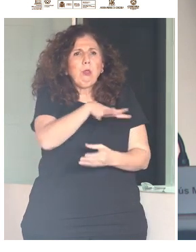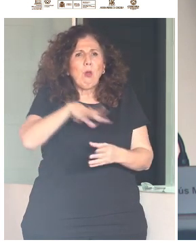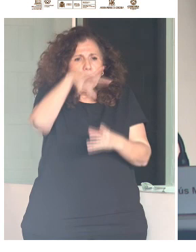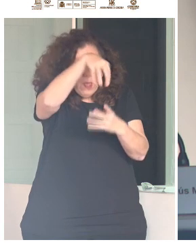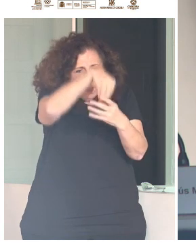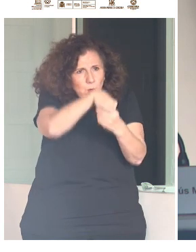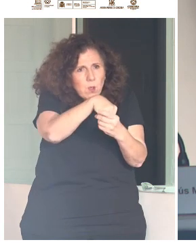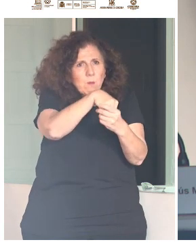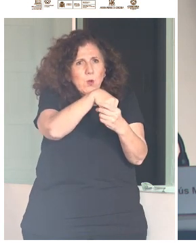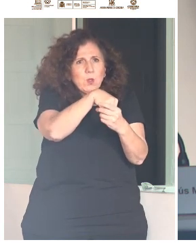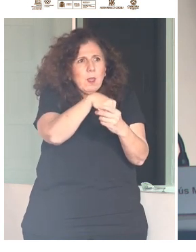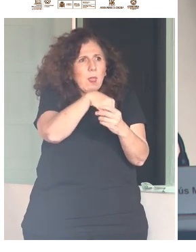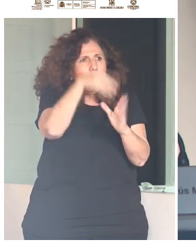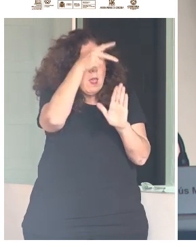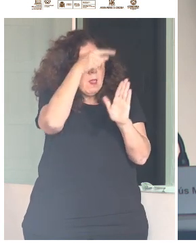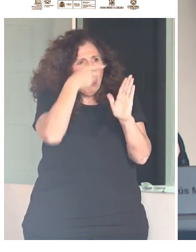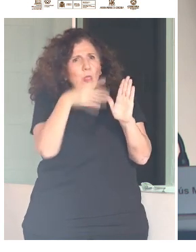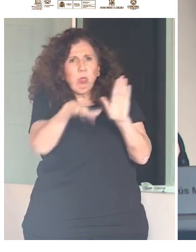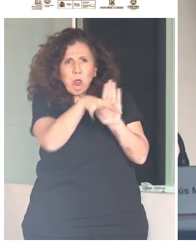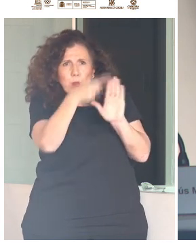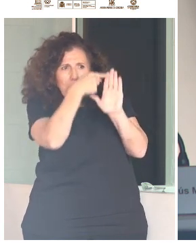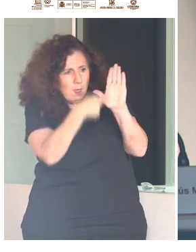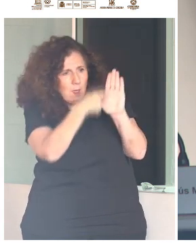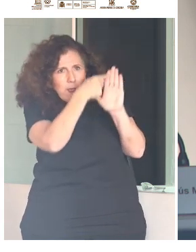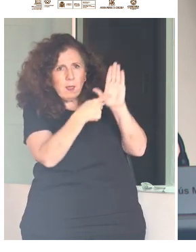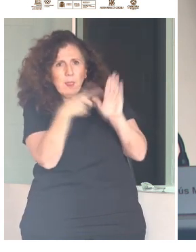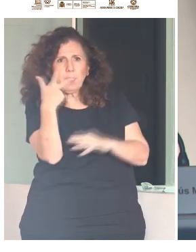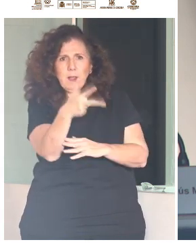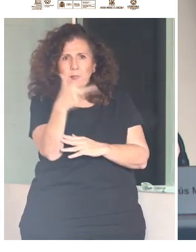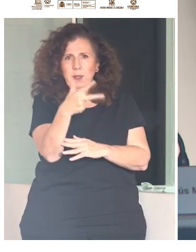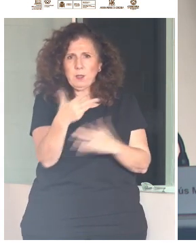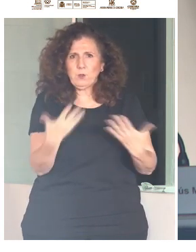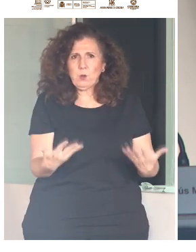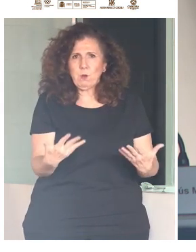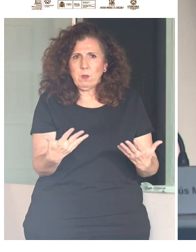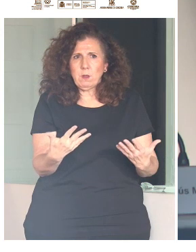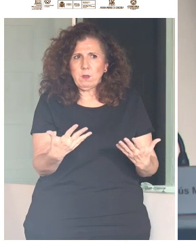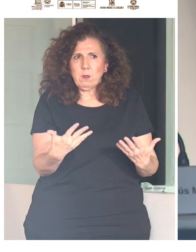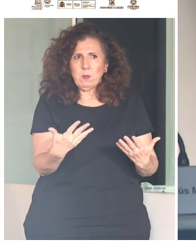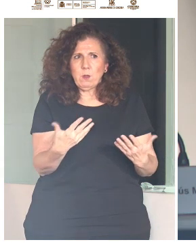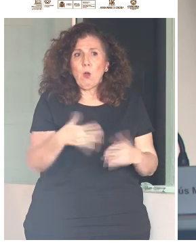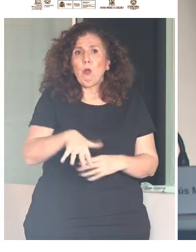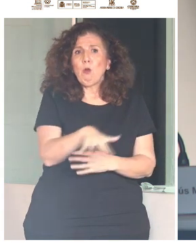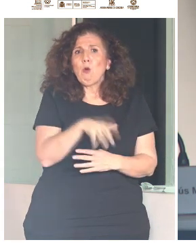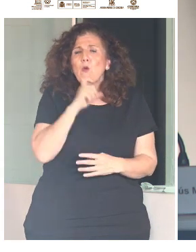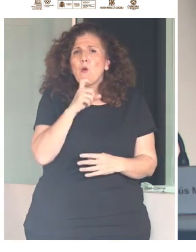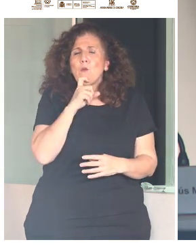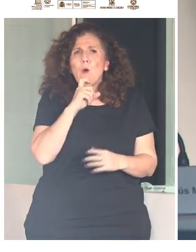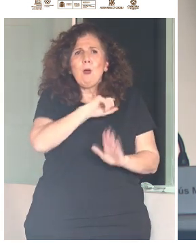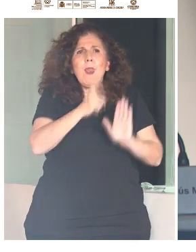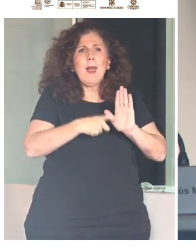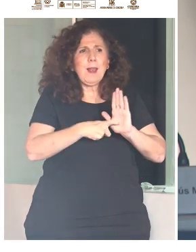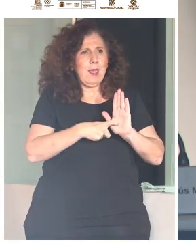¿Cuáles son esos elementos que nos alejan de su goce y disfrute? ¿Cómo nos ampara la ley?